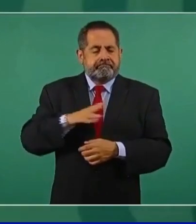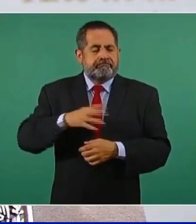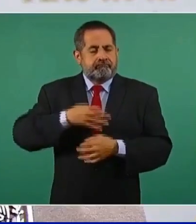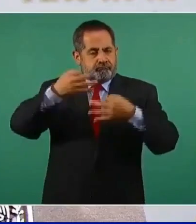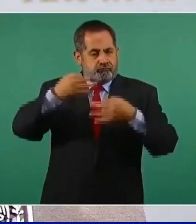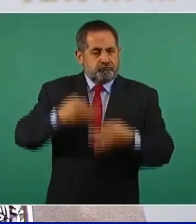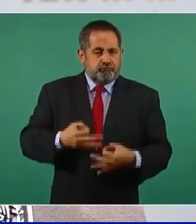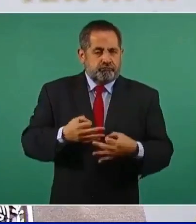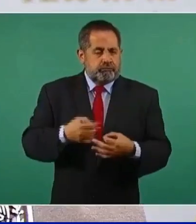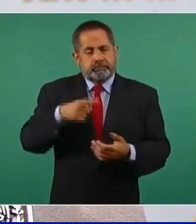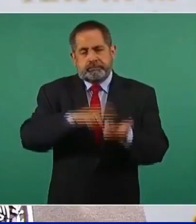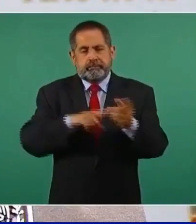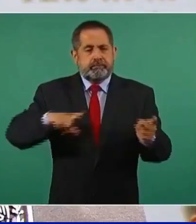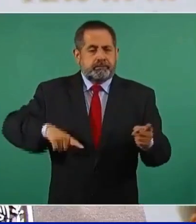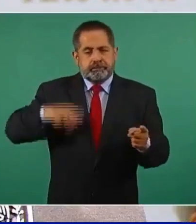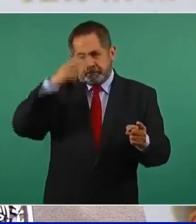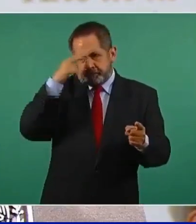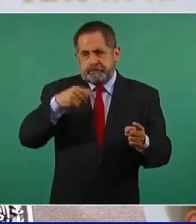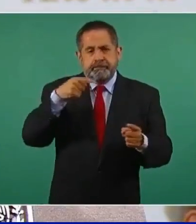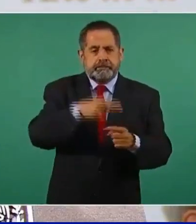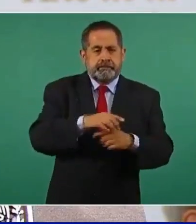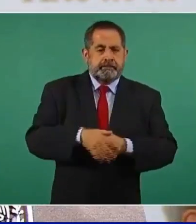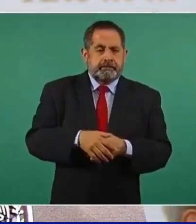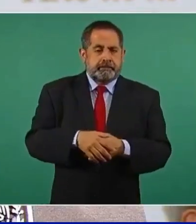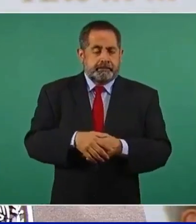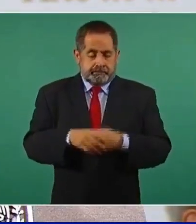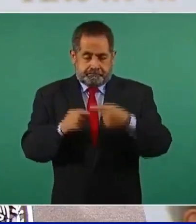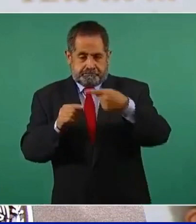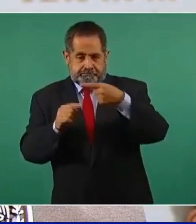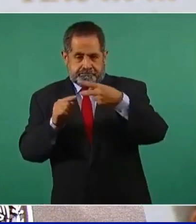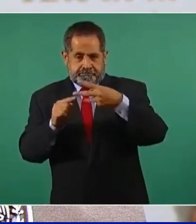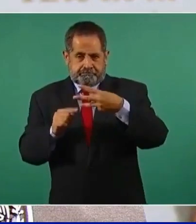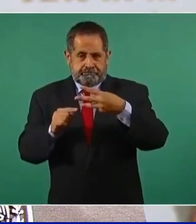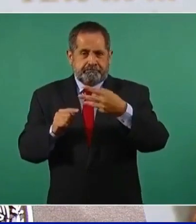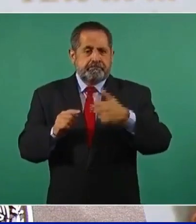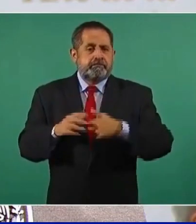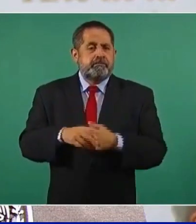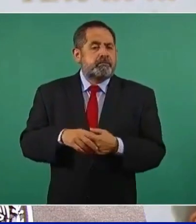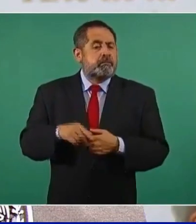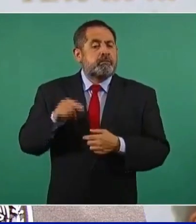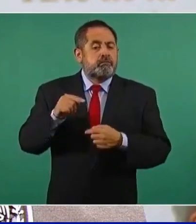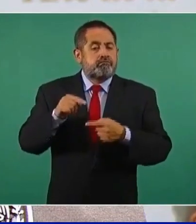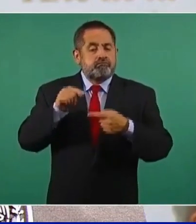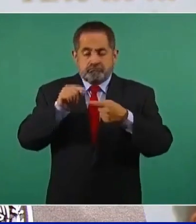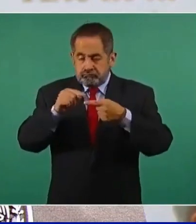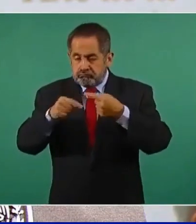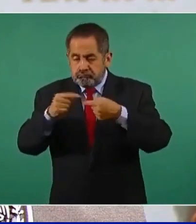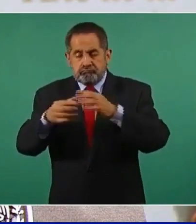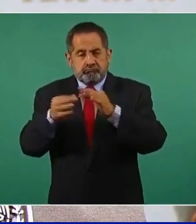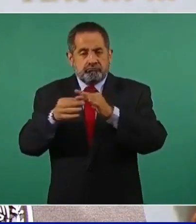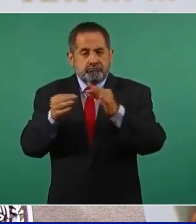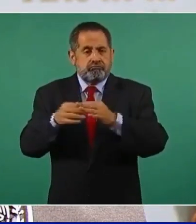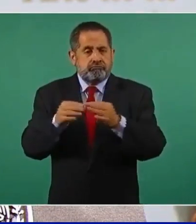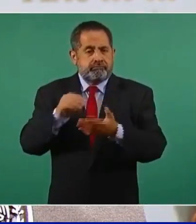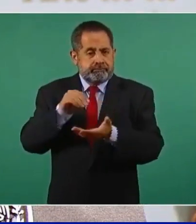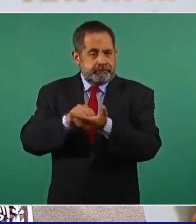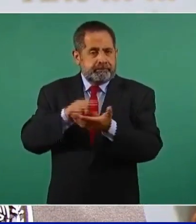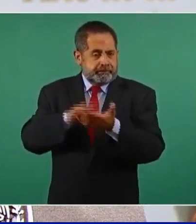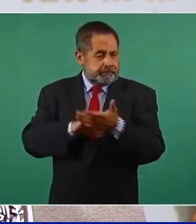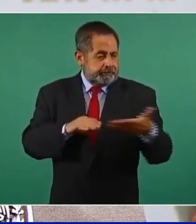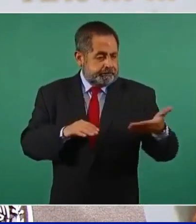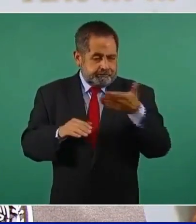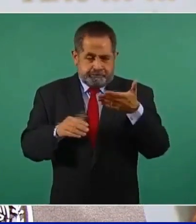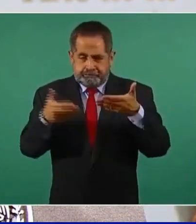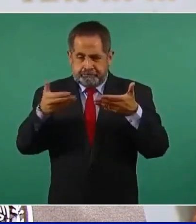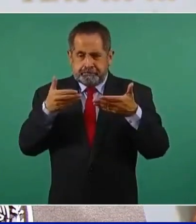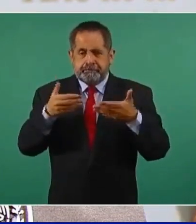gobierno de México y produce tres datos aleatorios que se están rotando del propio certificado